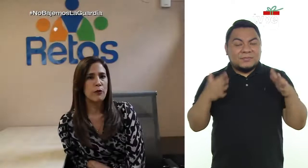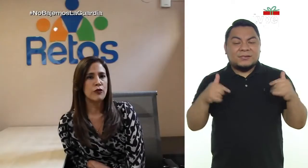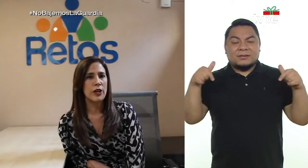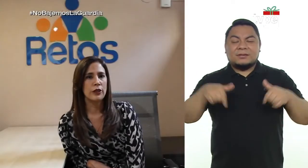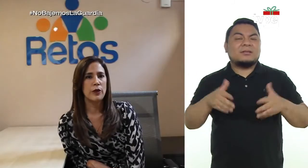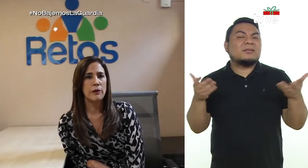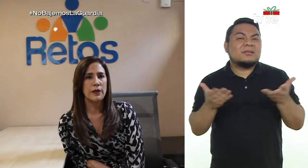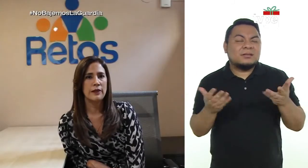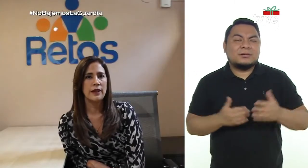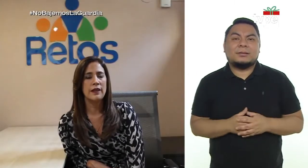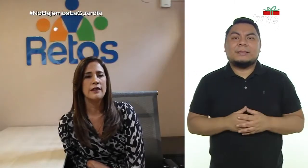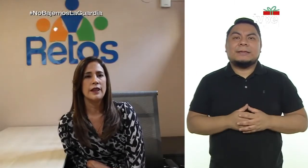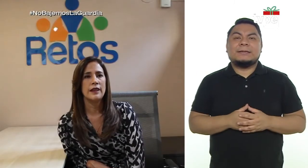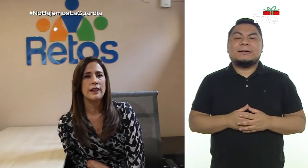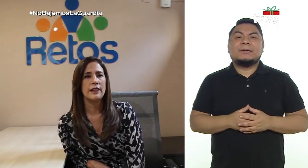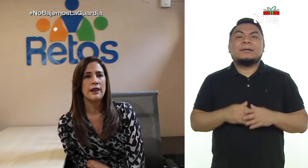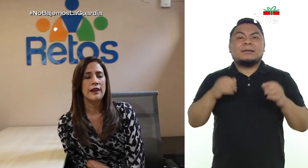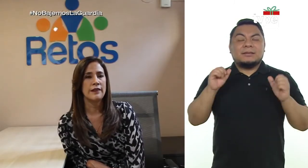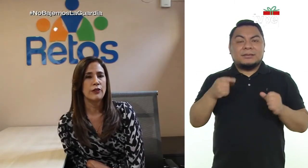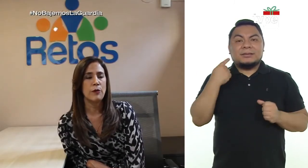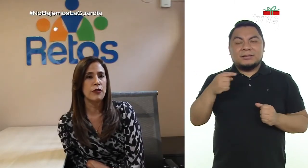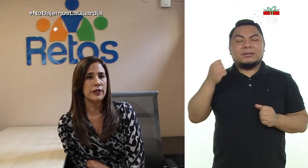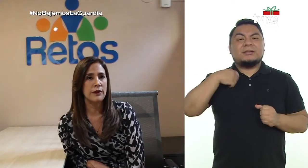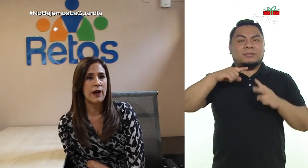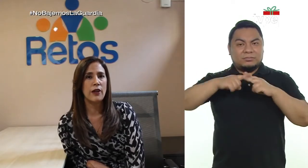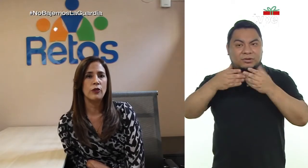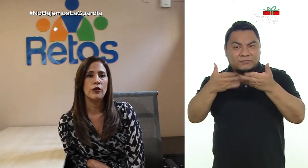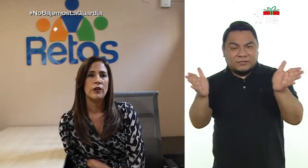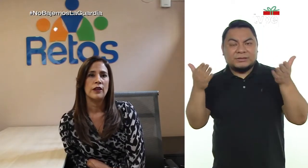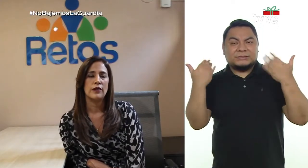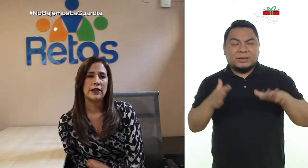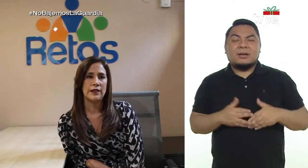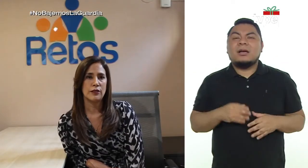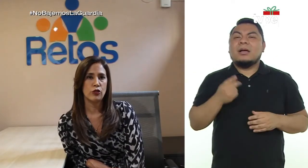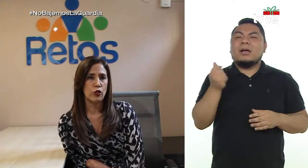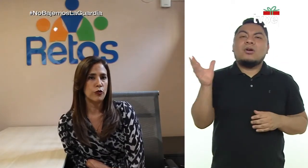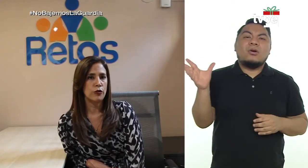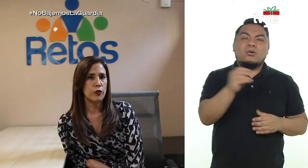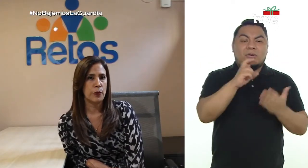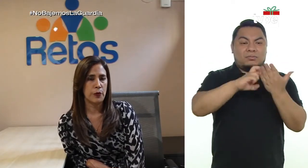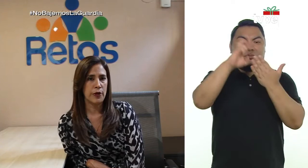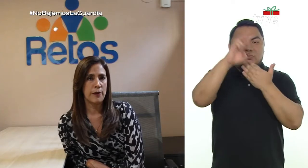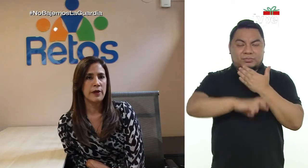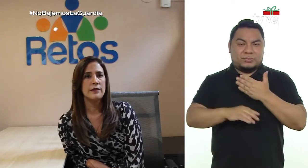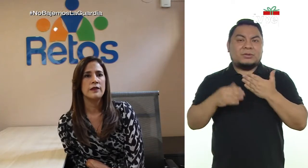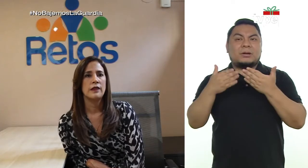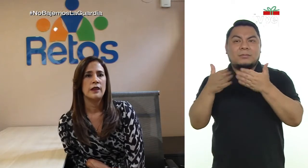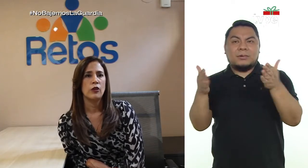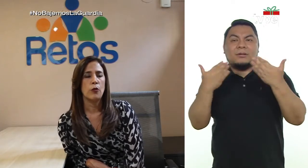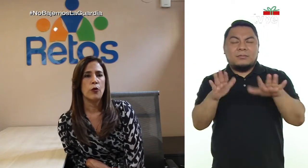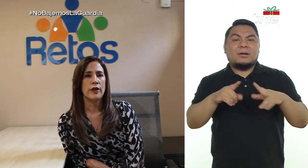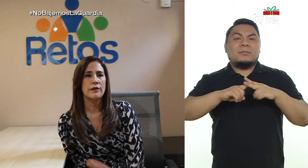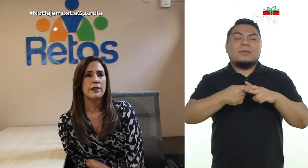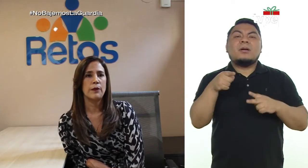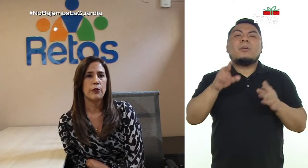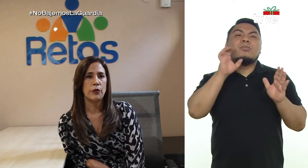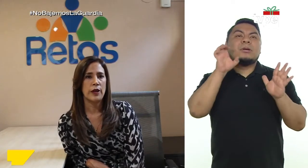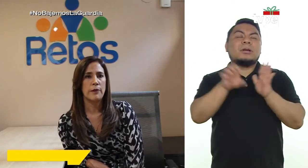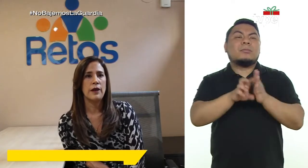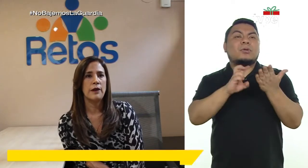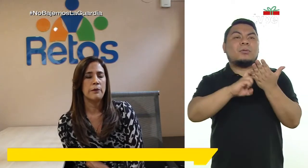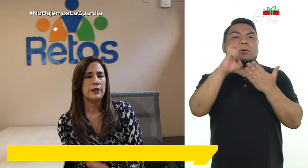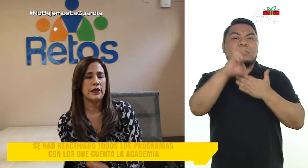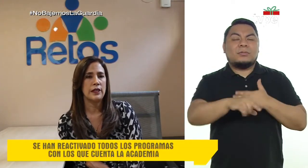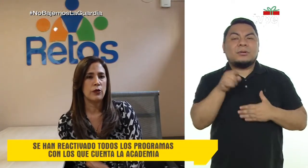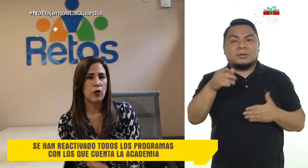Estamos actualmente, hemos reactivado casi todos nuestros programas, como es el